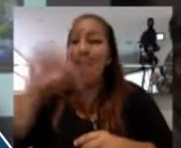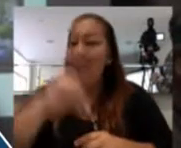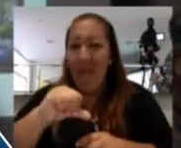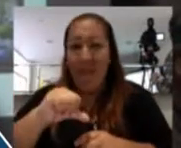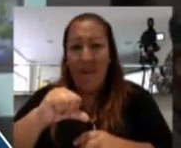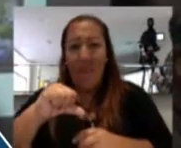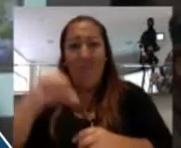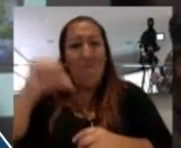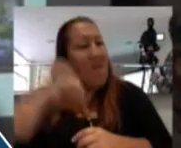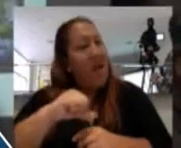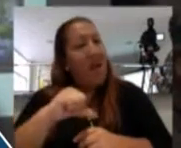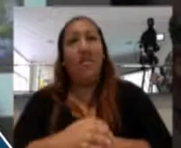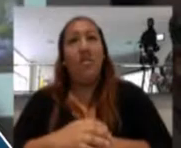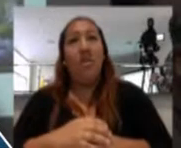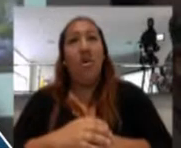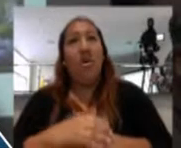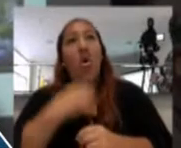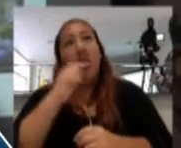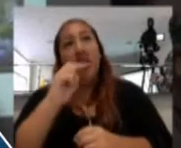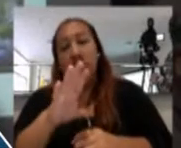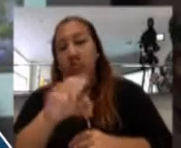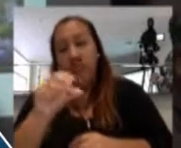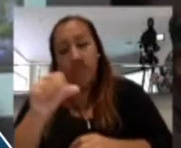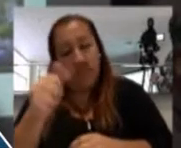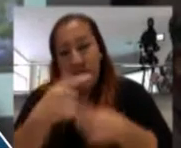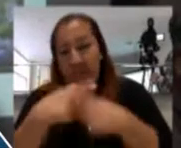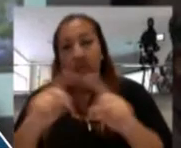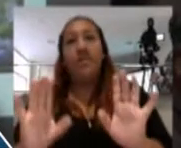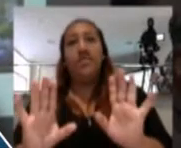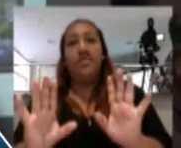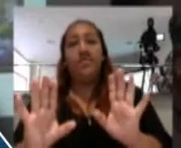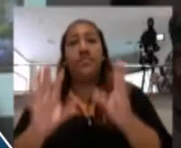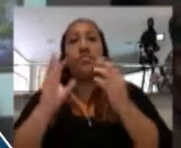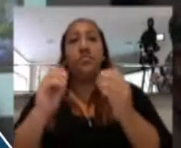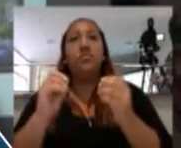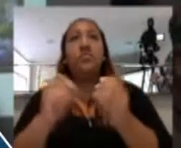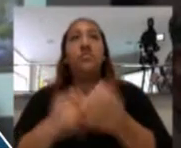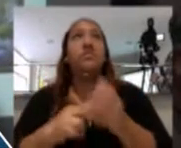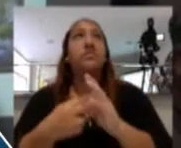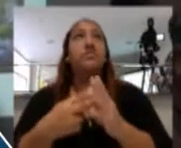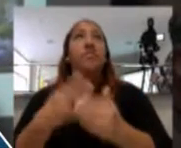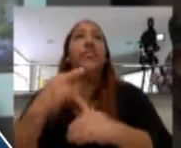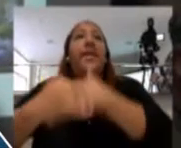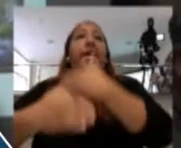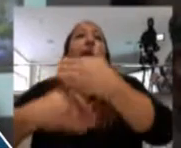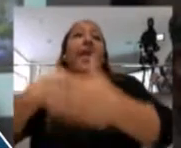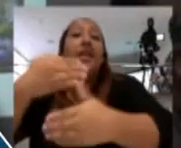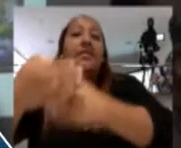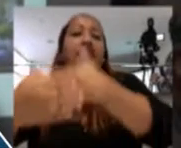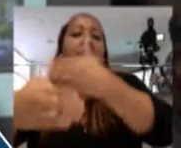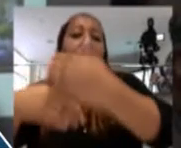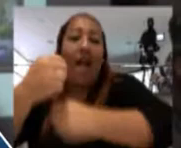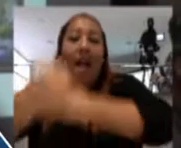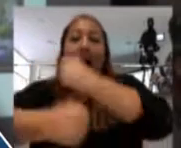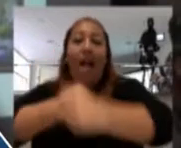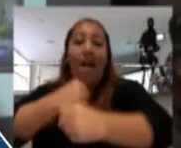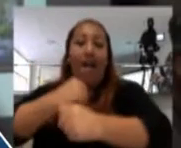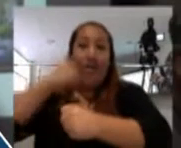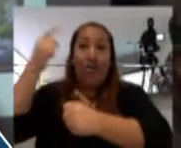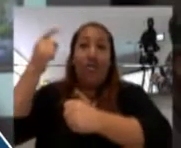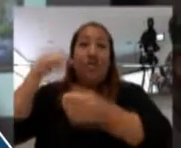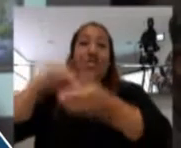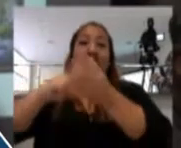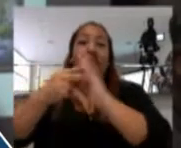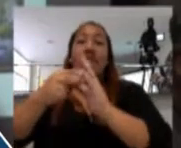Lo vemos de otra manera, o lo decimos de otra manera. Como una suerte de herencia hispana, el